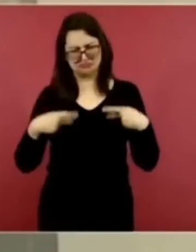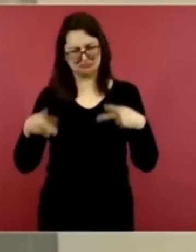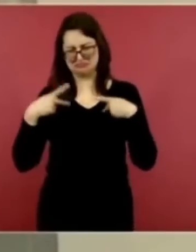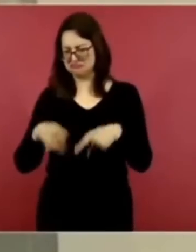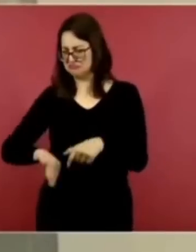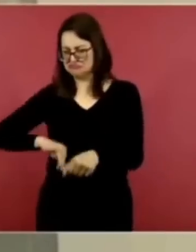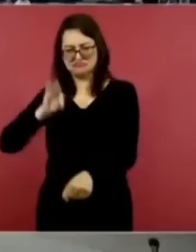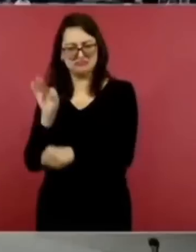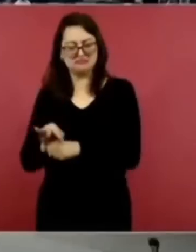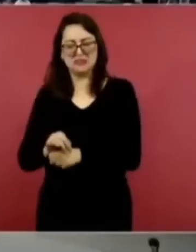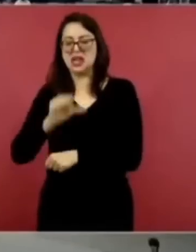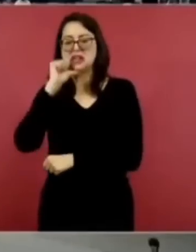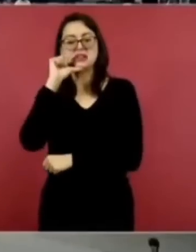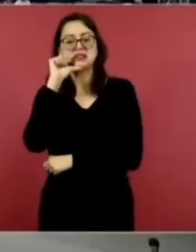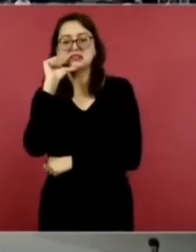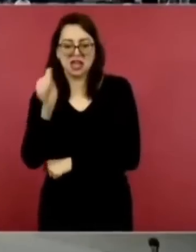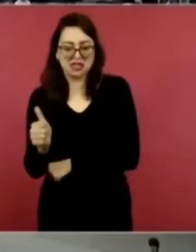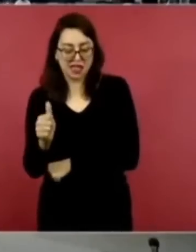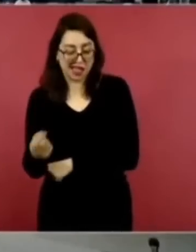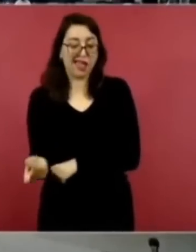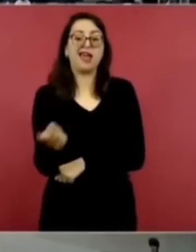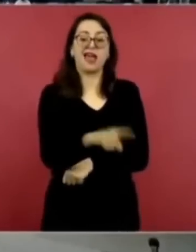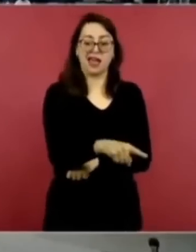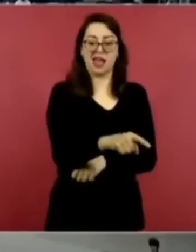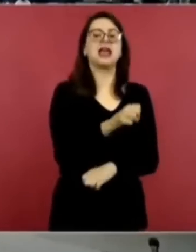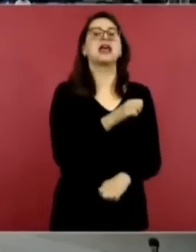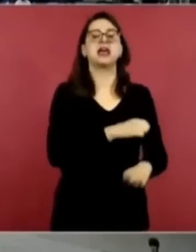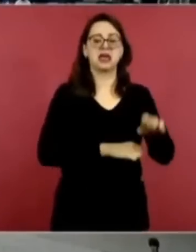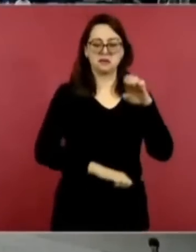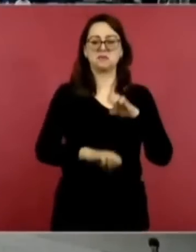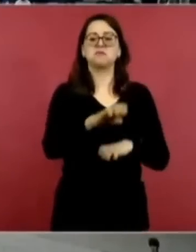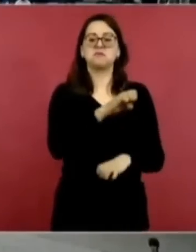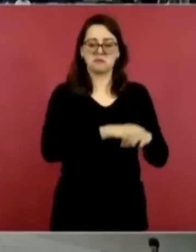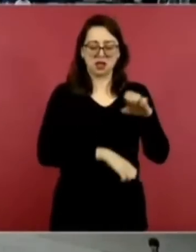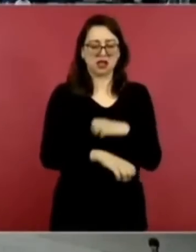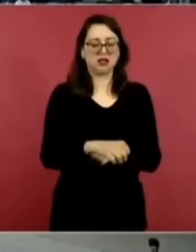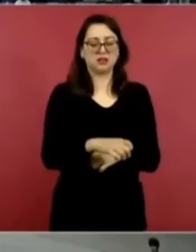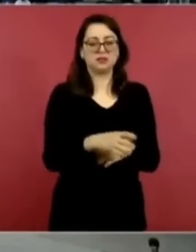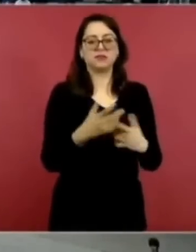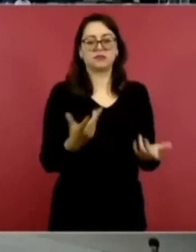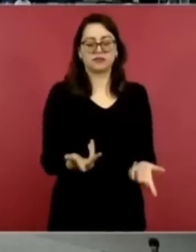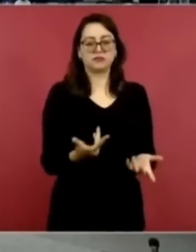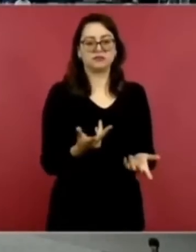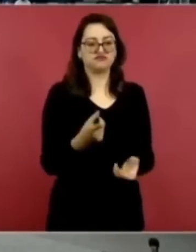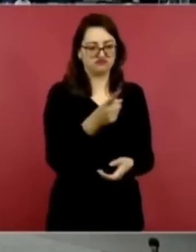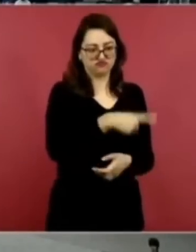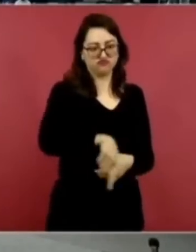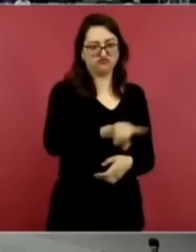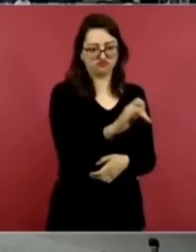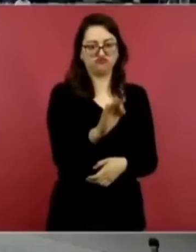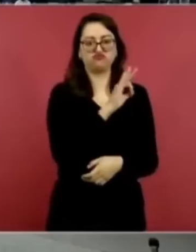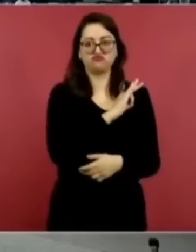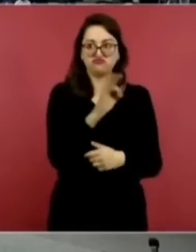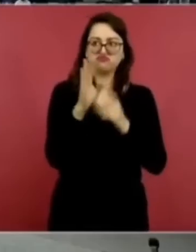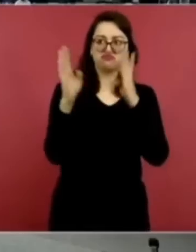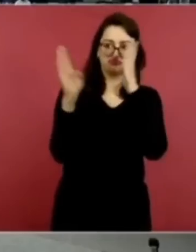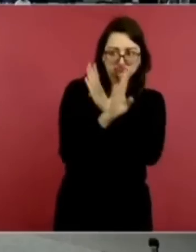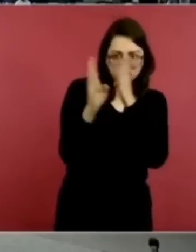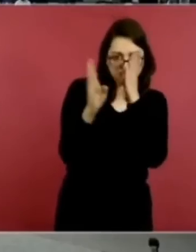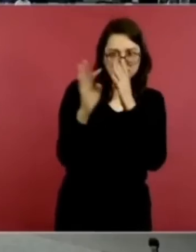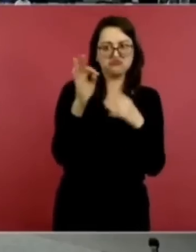la censura previa y violando el derecho a la privacidad además los legisladores